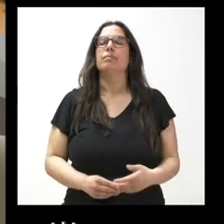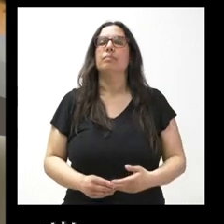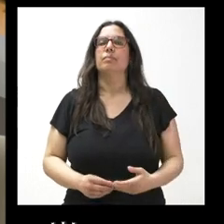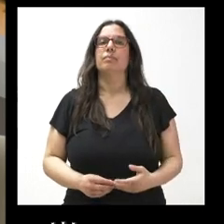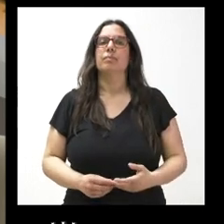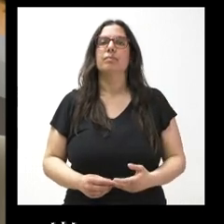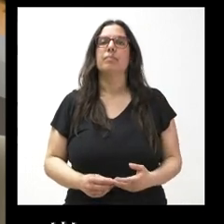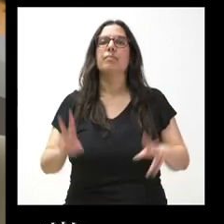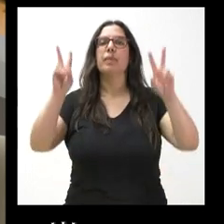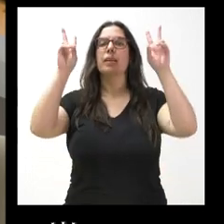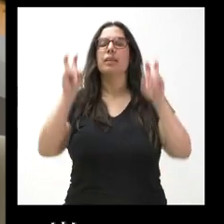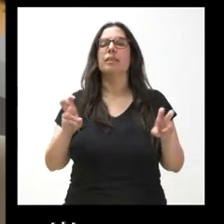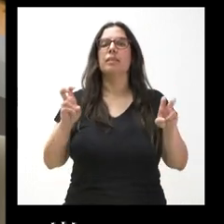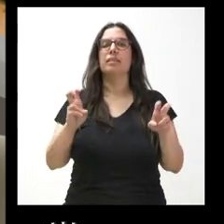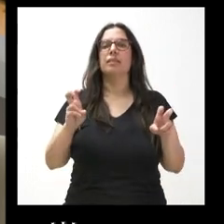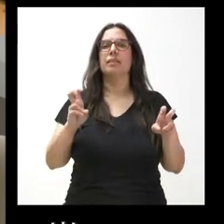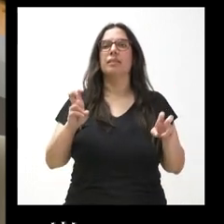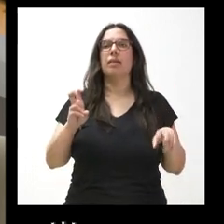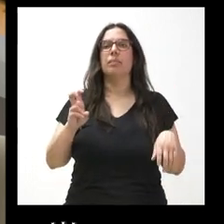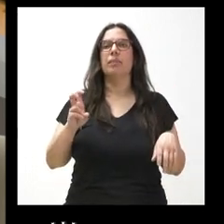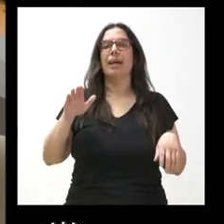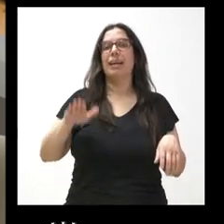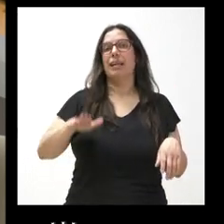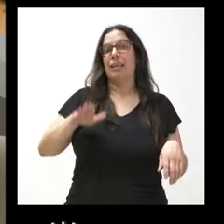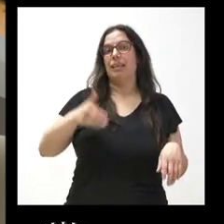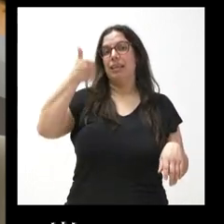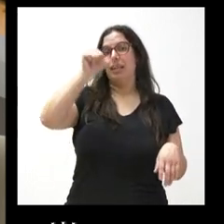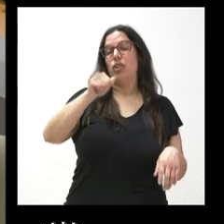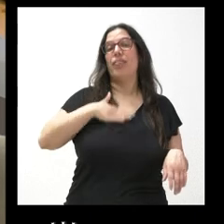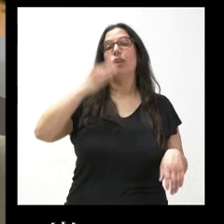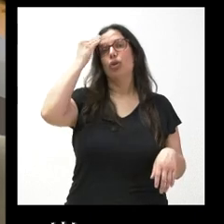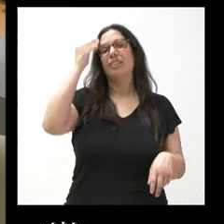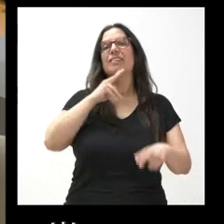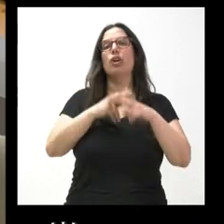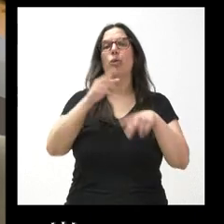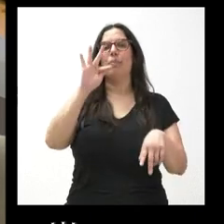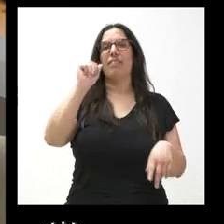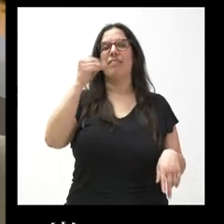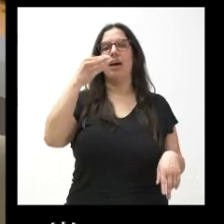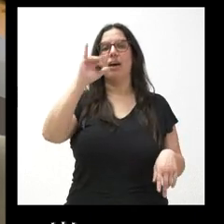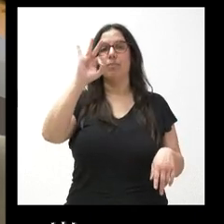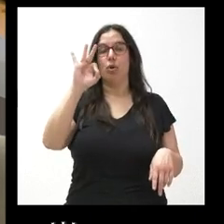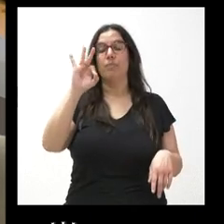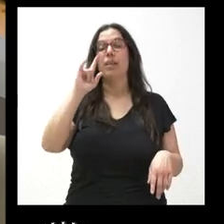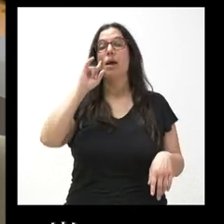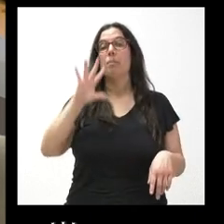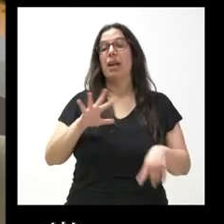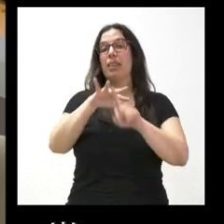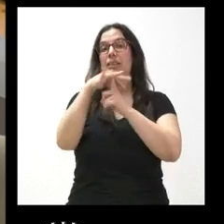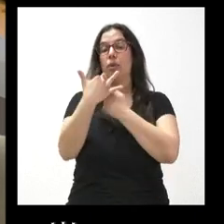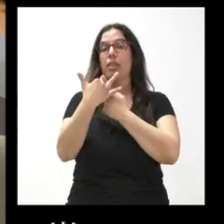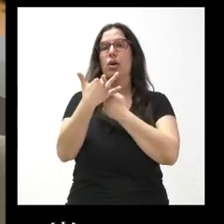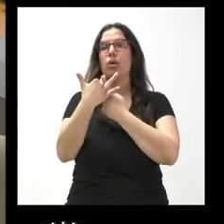El tema de Fabio, del niño de Tordesillas, parece que ahora la situación ha vuelto